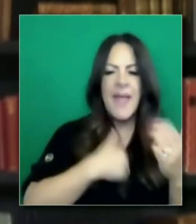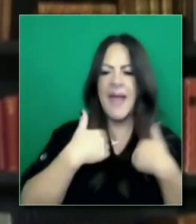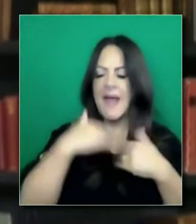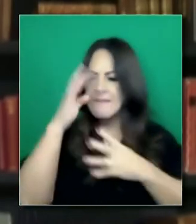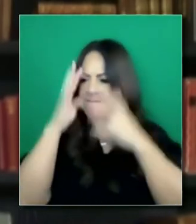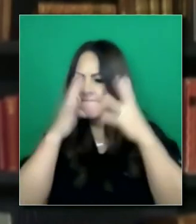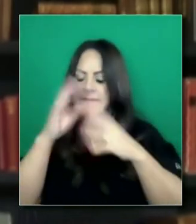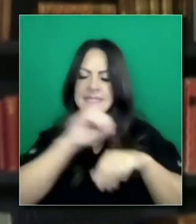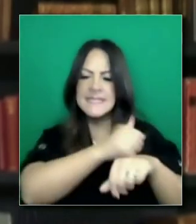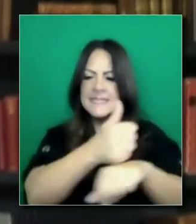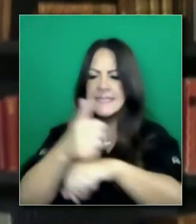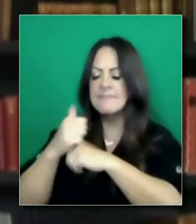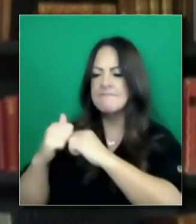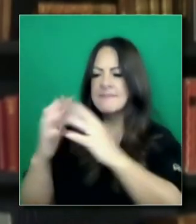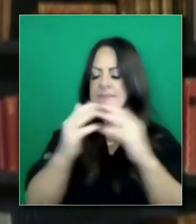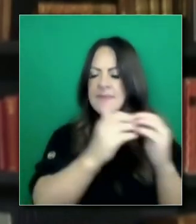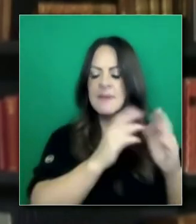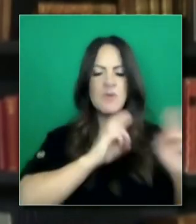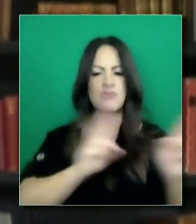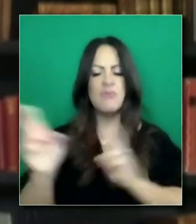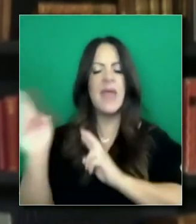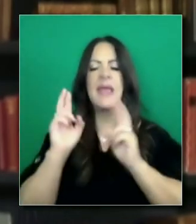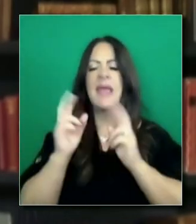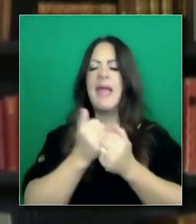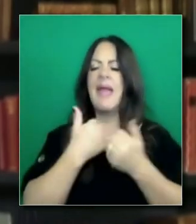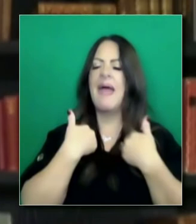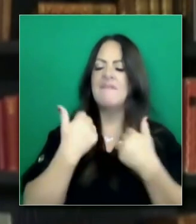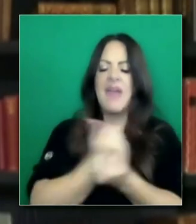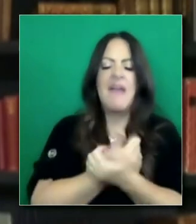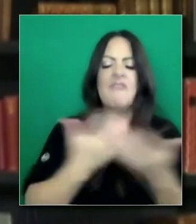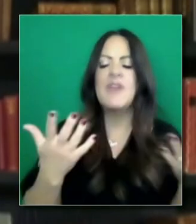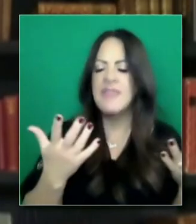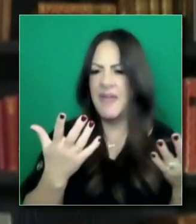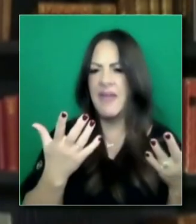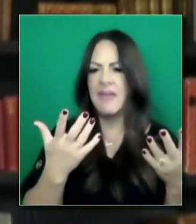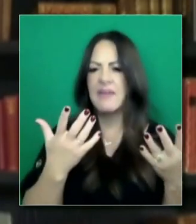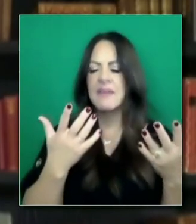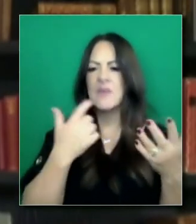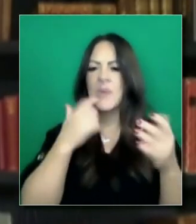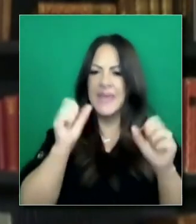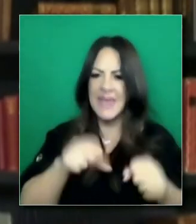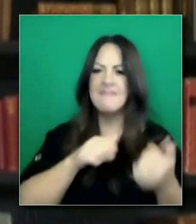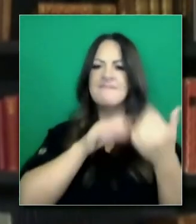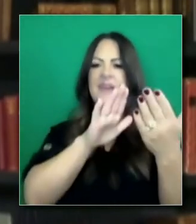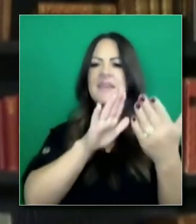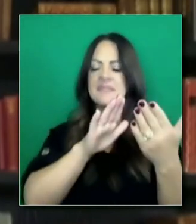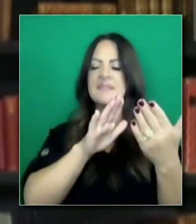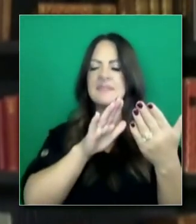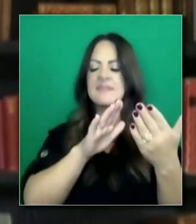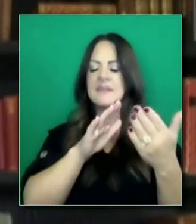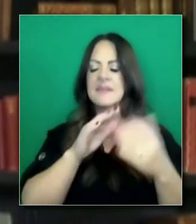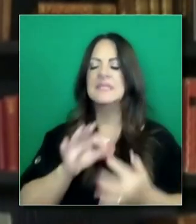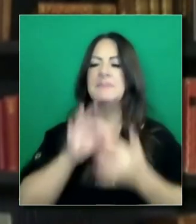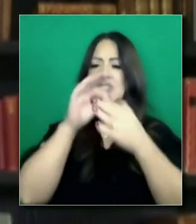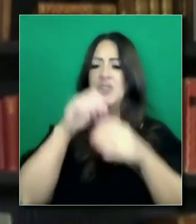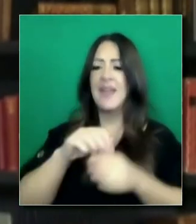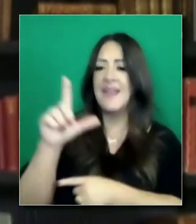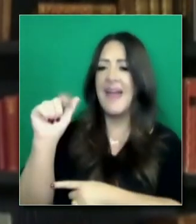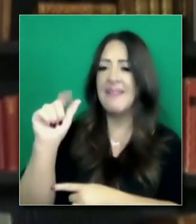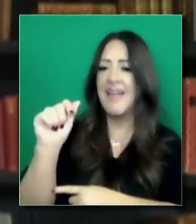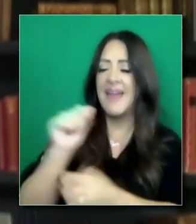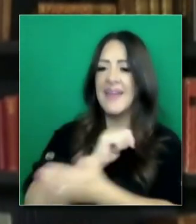los recursos que ya tenemos y que hemos mencionado en esta presentación con los equipos que tenemos en el Condado de Los Ángeles en particular